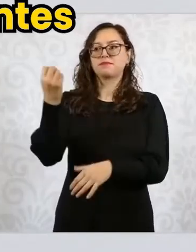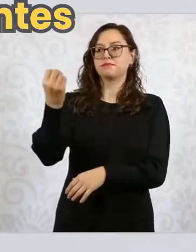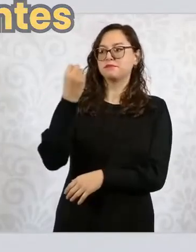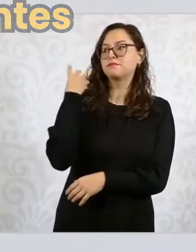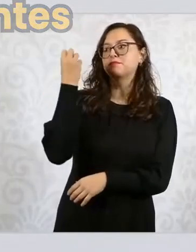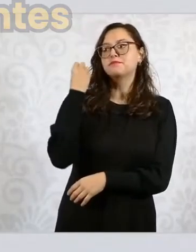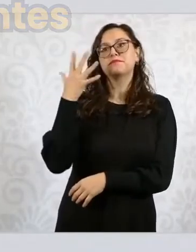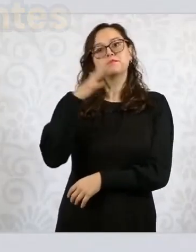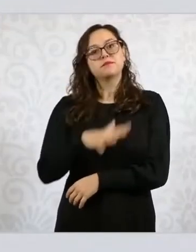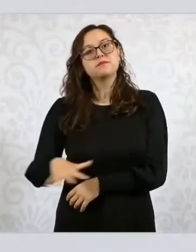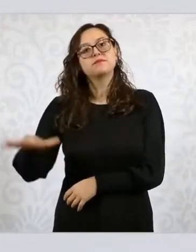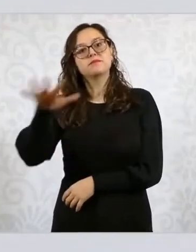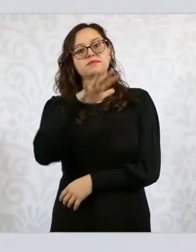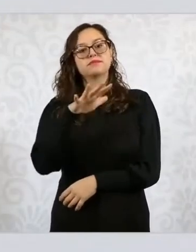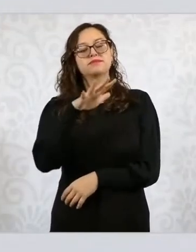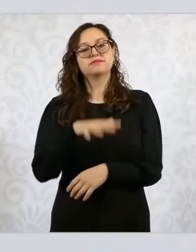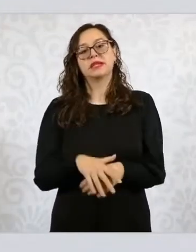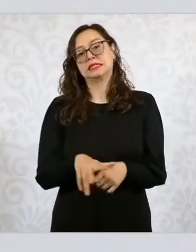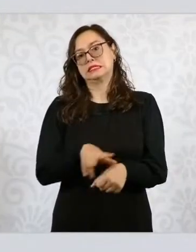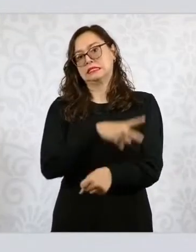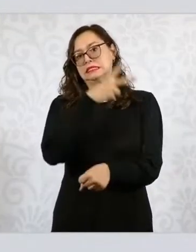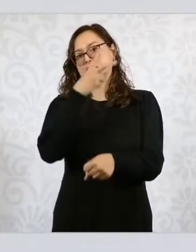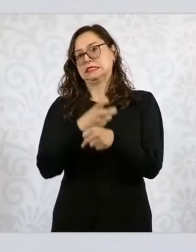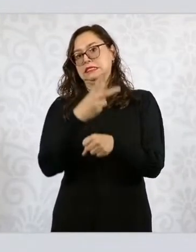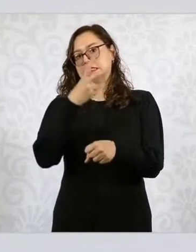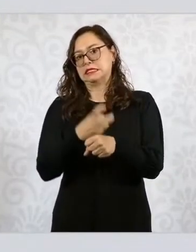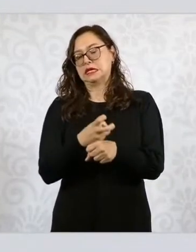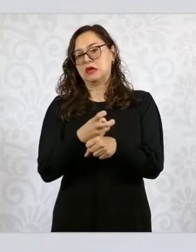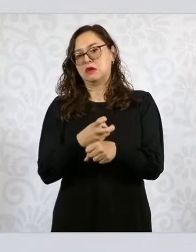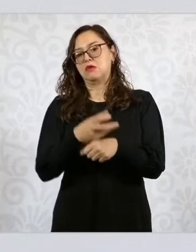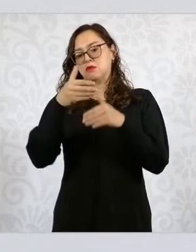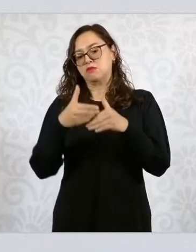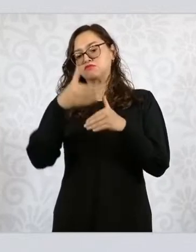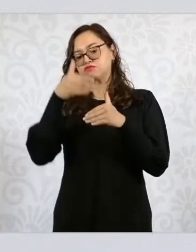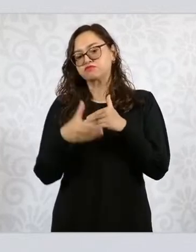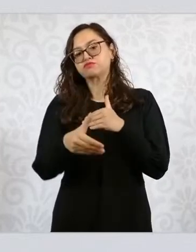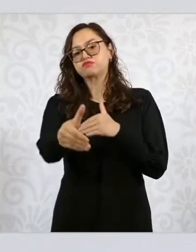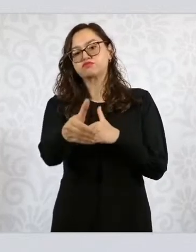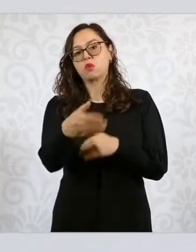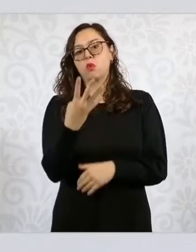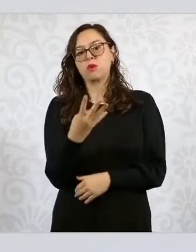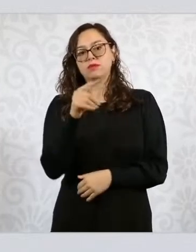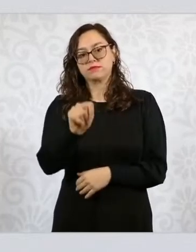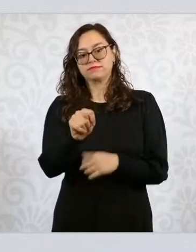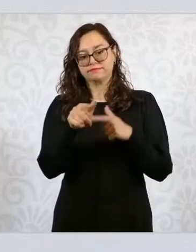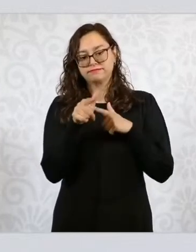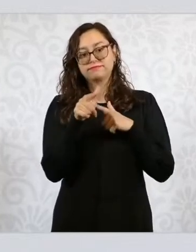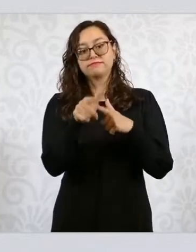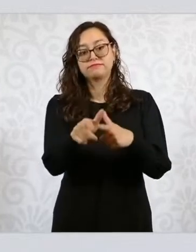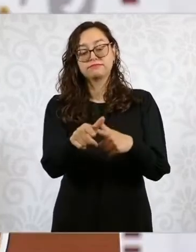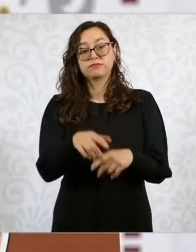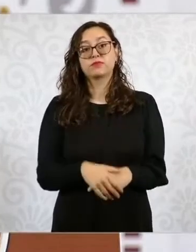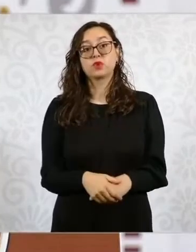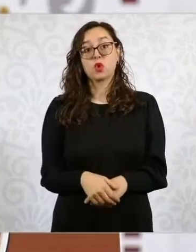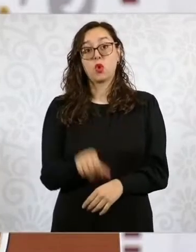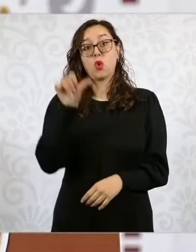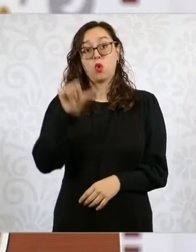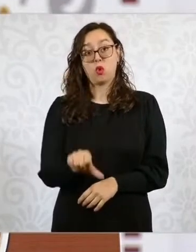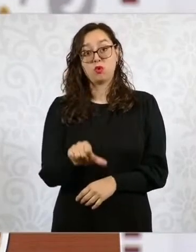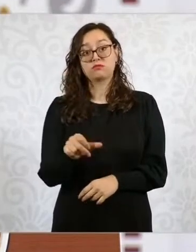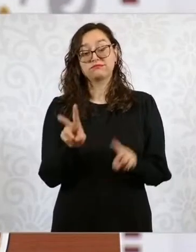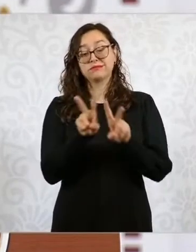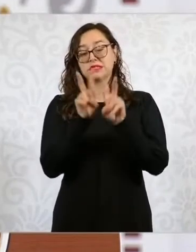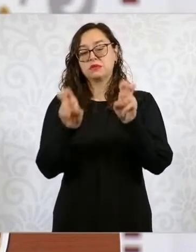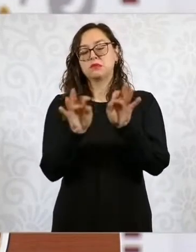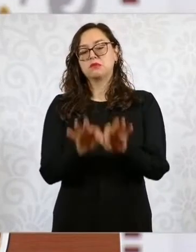piso de la Cuarta Transformación, lo vamos a dedicar al 2 de octubre, 2 de octubre